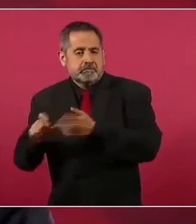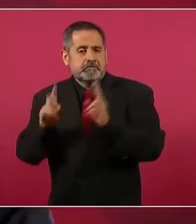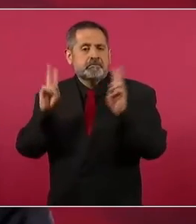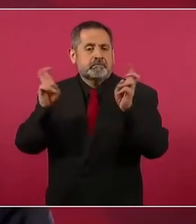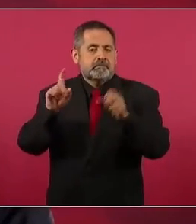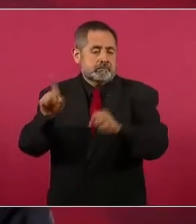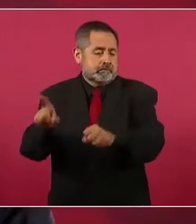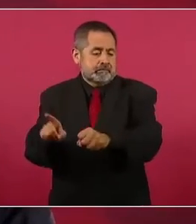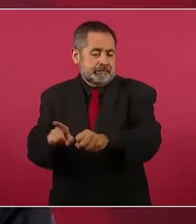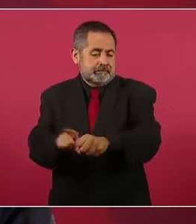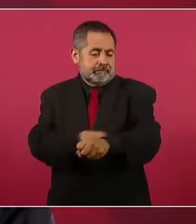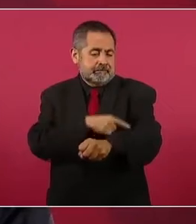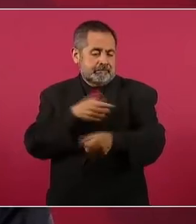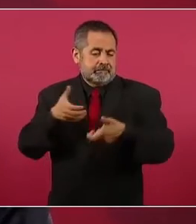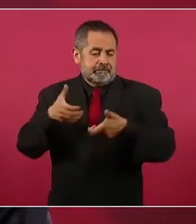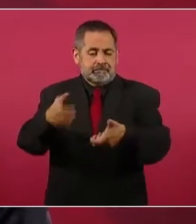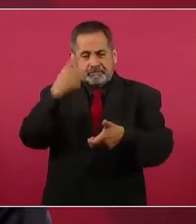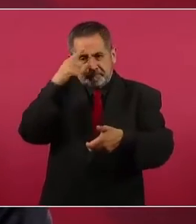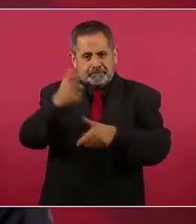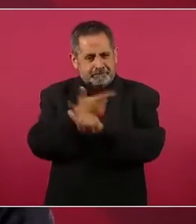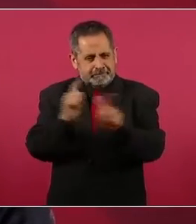camino hacia la libertad.